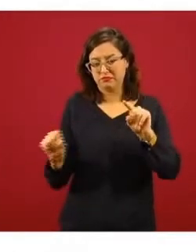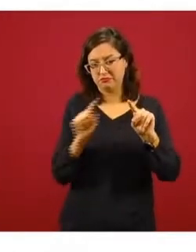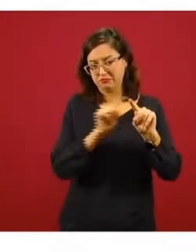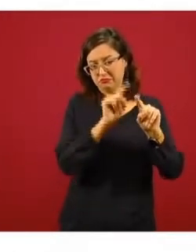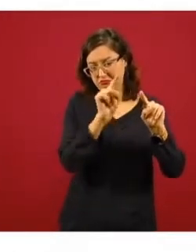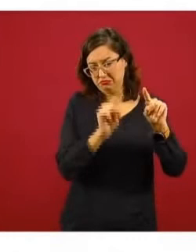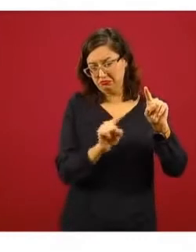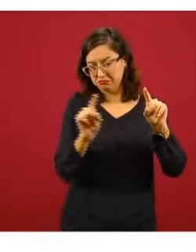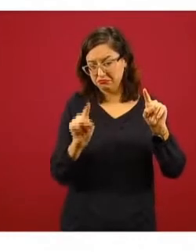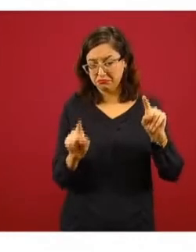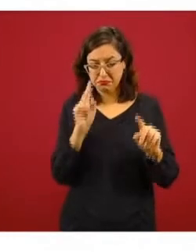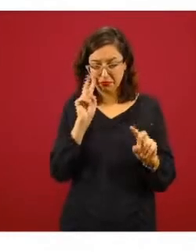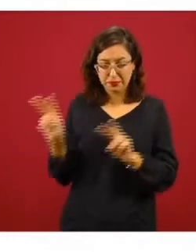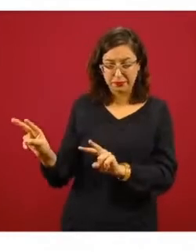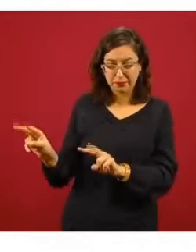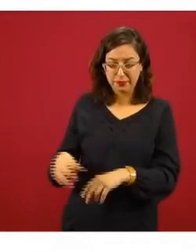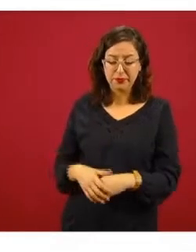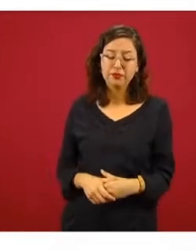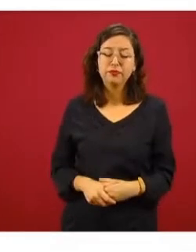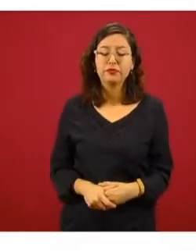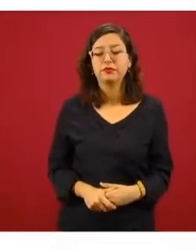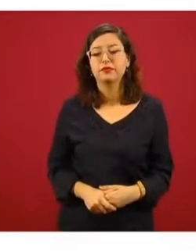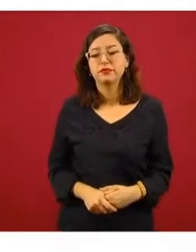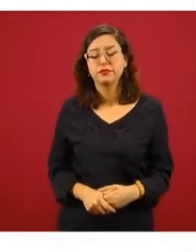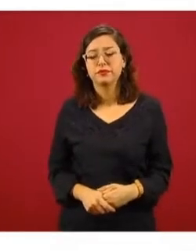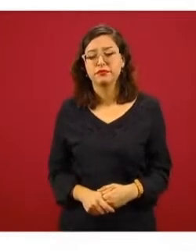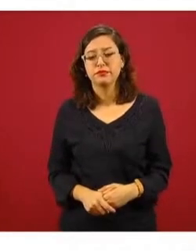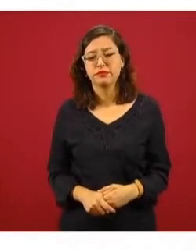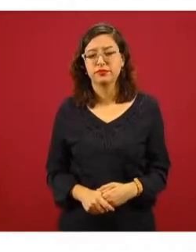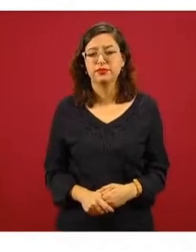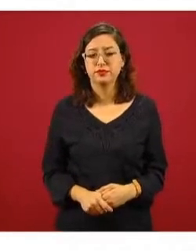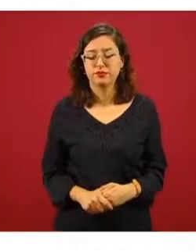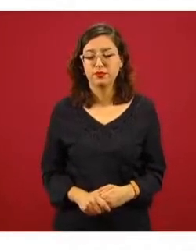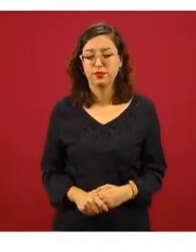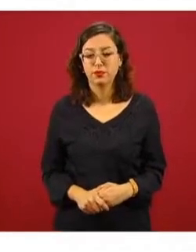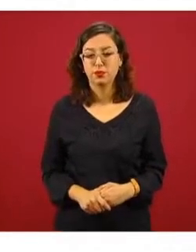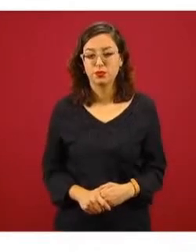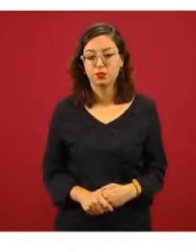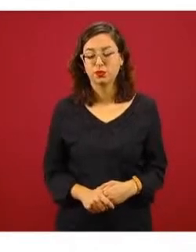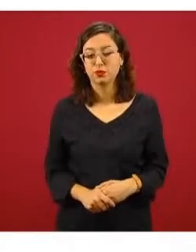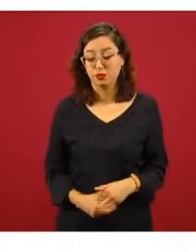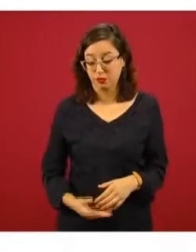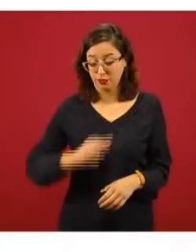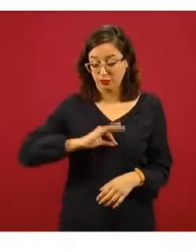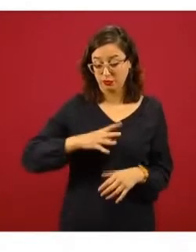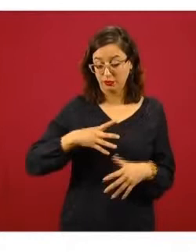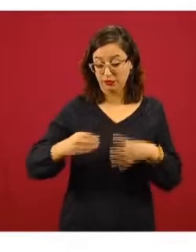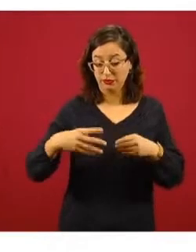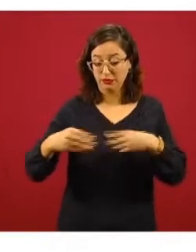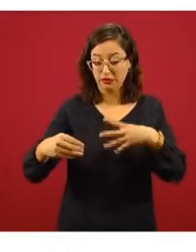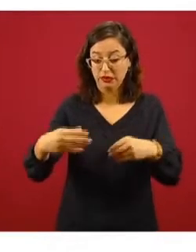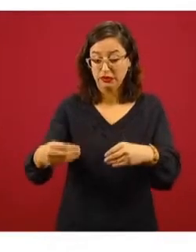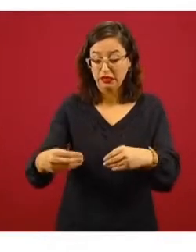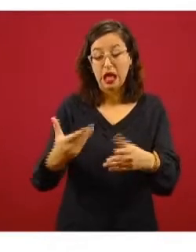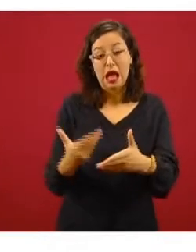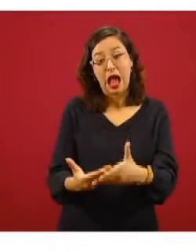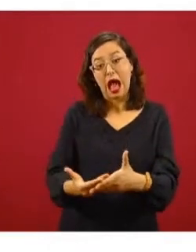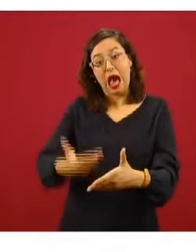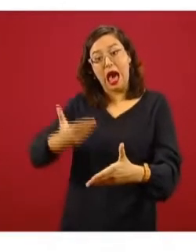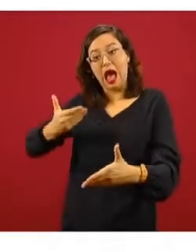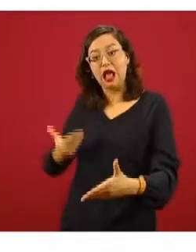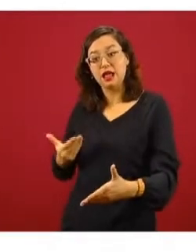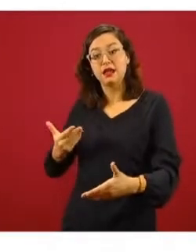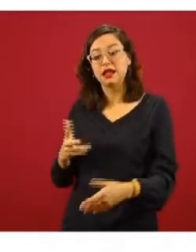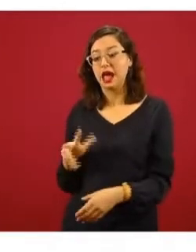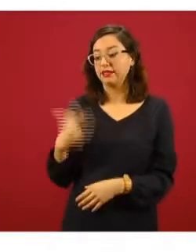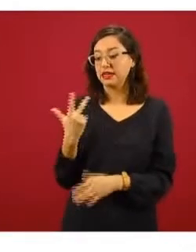y que hasta esta fecha, bueno, hasta antes de la pandemia, hay que decirlo, teníamos que visitar en más de 13